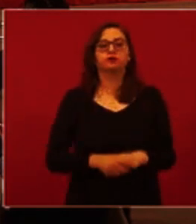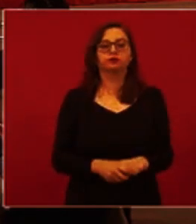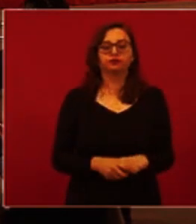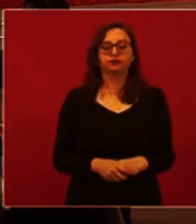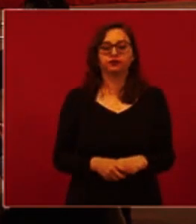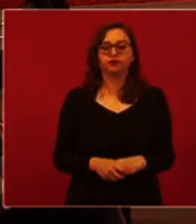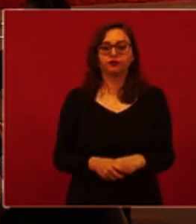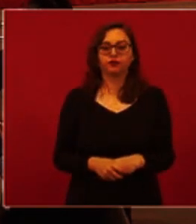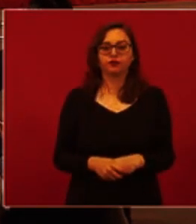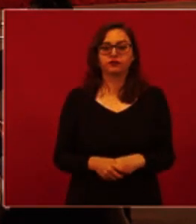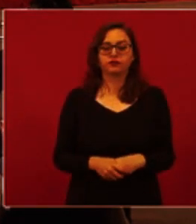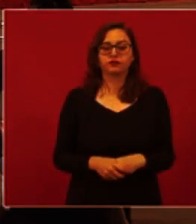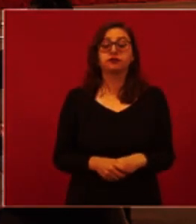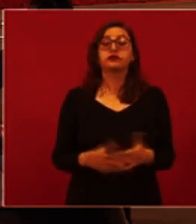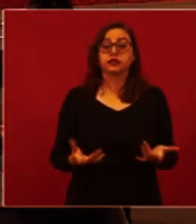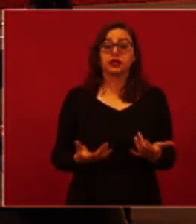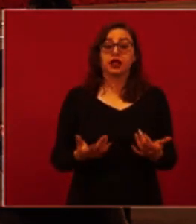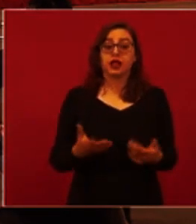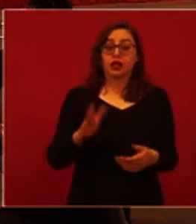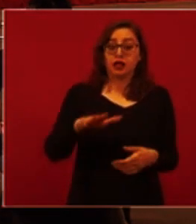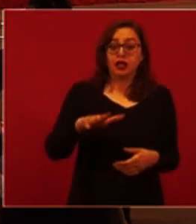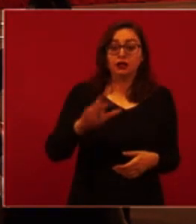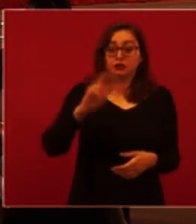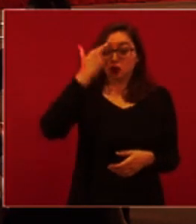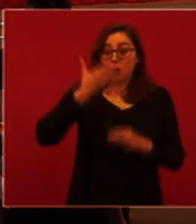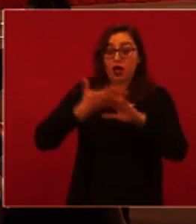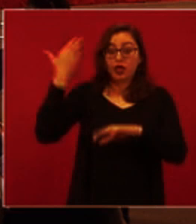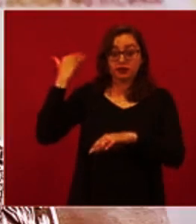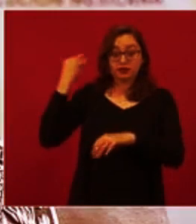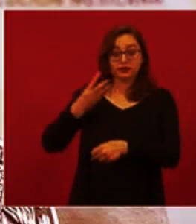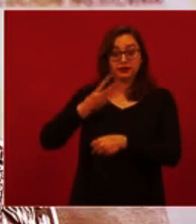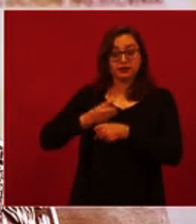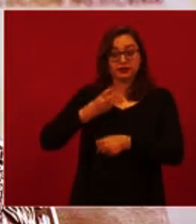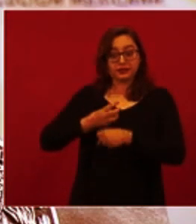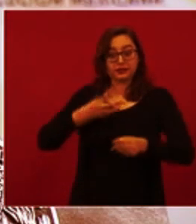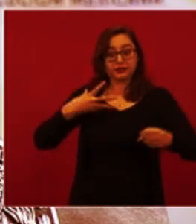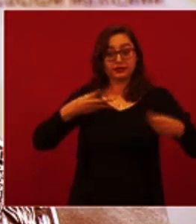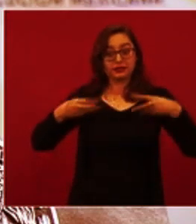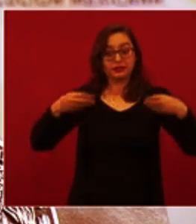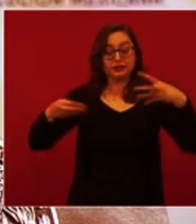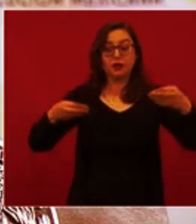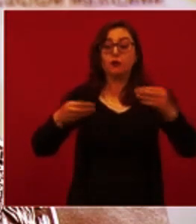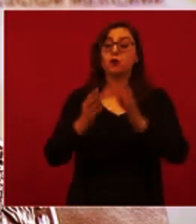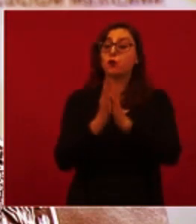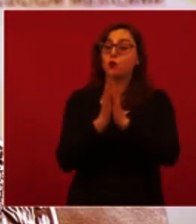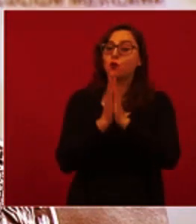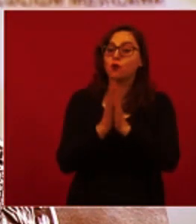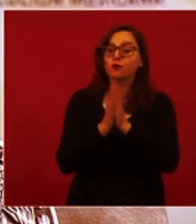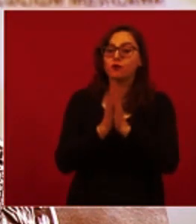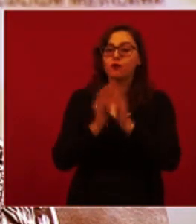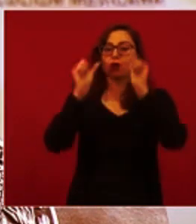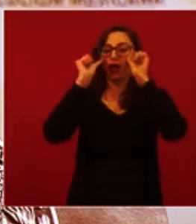retomo algo que comentamos en su momento cuando hablamos de la tercera ola y les pido, sean tan amables, de prestar atención a la diferencia